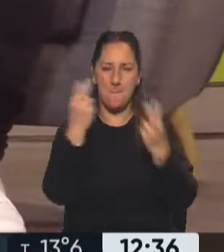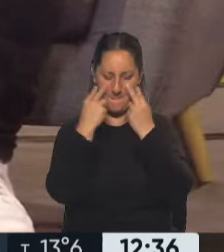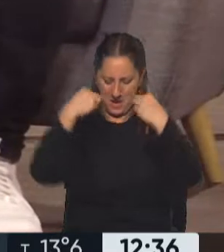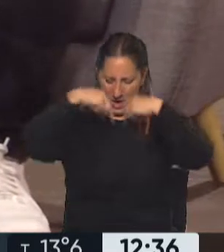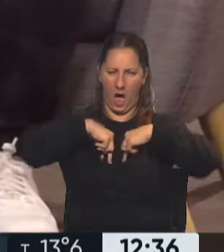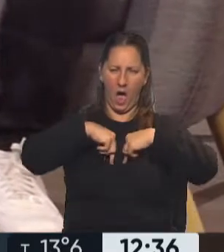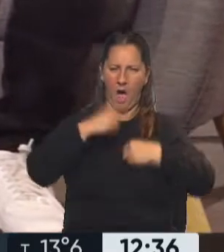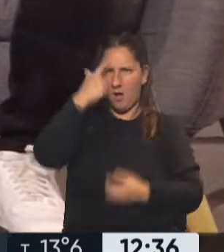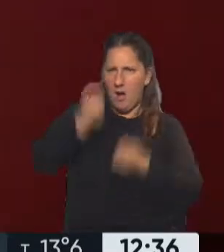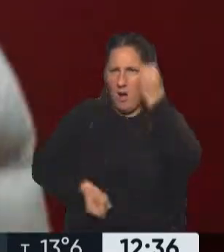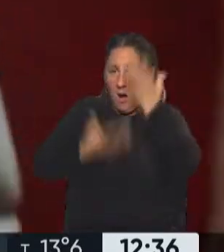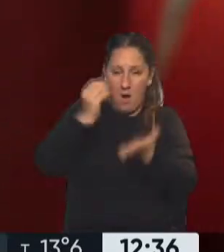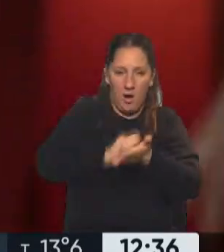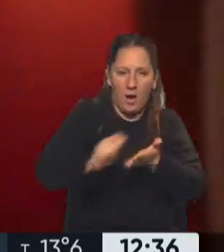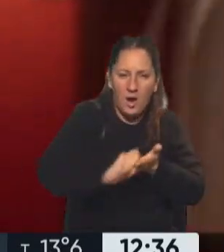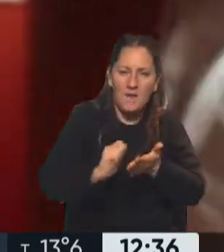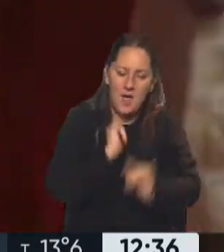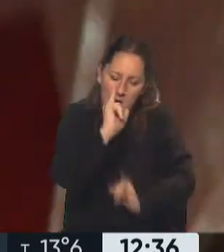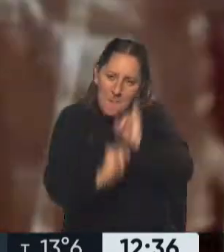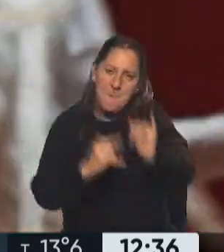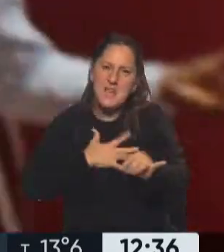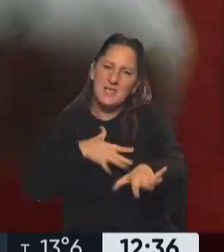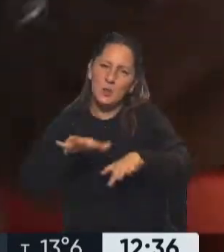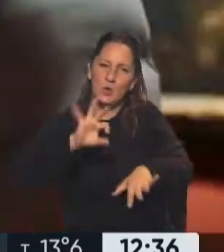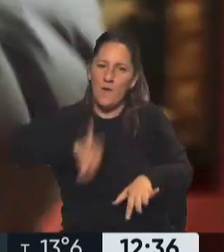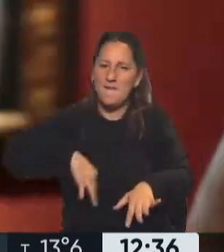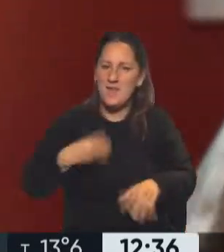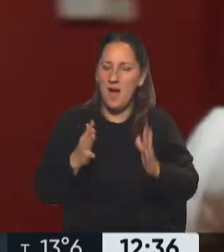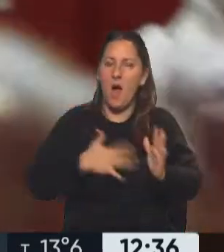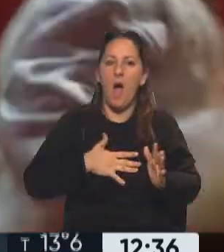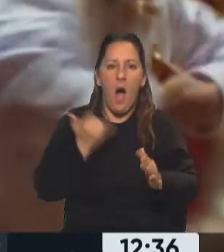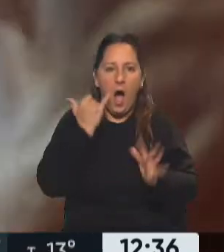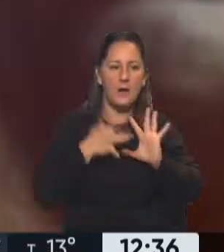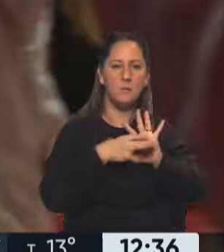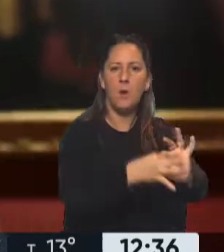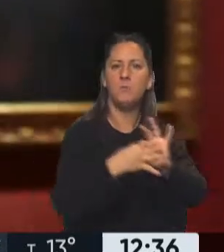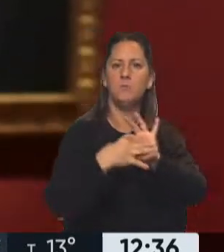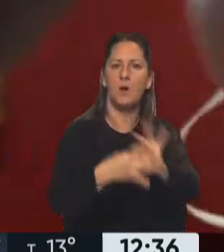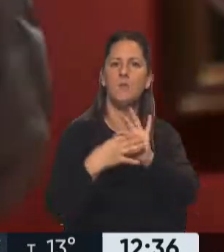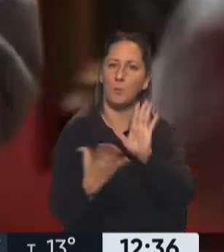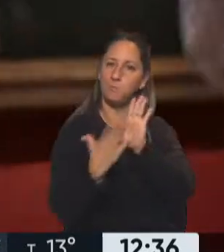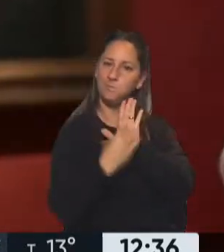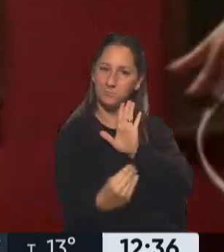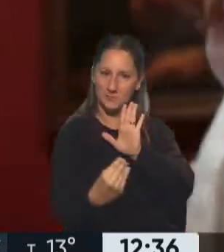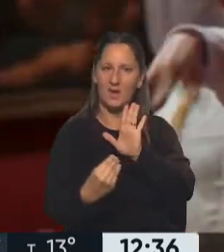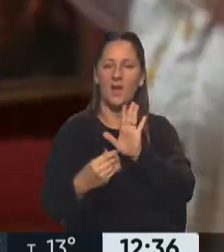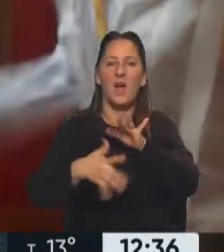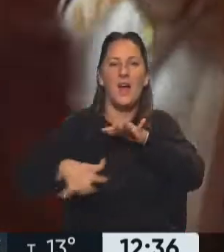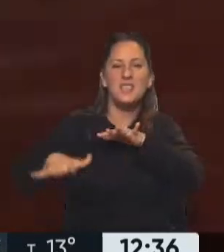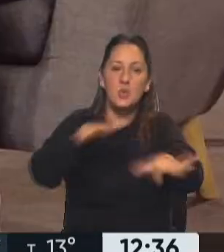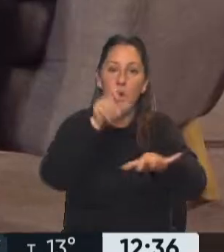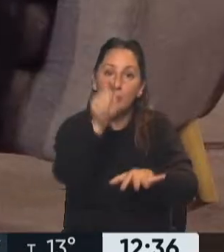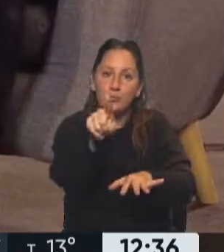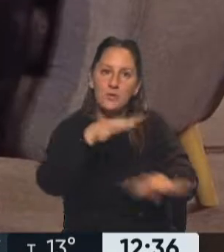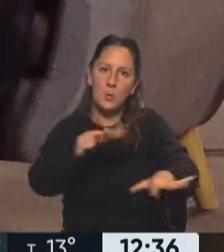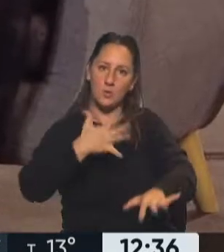escribir, a contar cómo es uno, muy a lo personal. Y los hace sentir representados, los identifica, habla de realidades que se le parecen mucho.